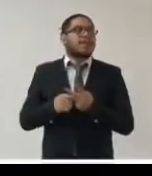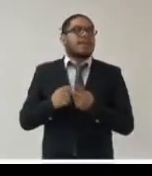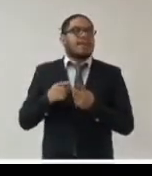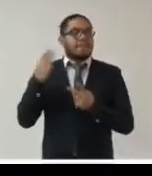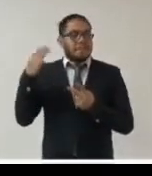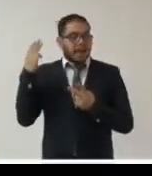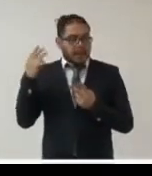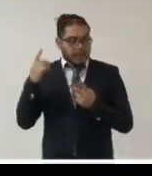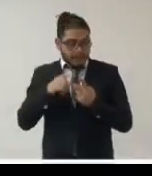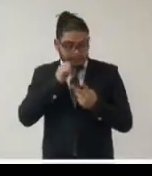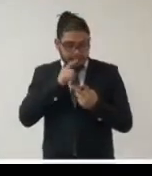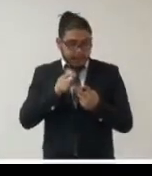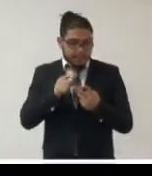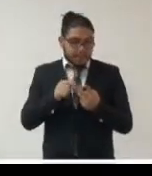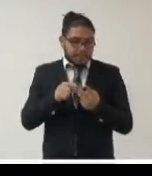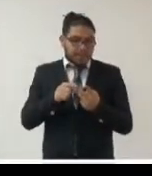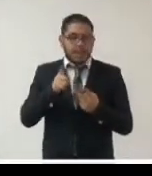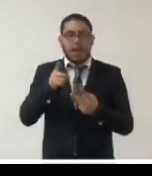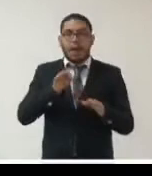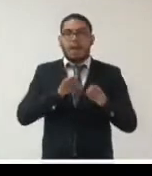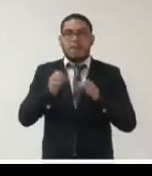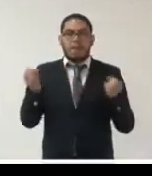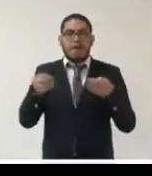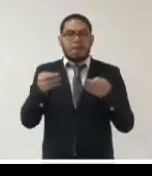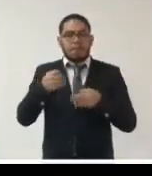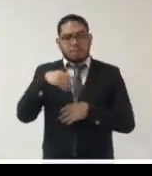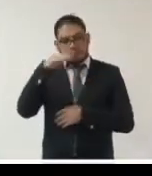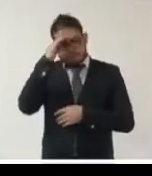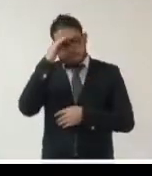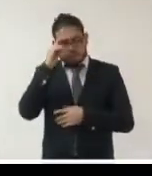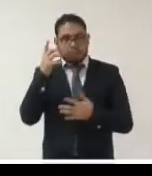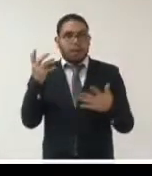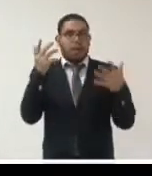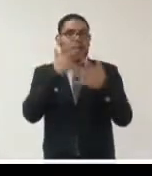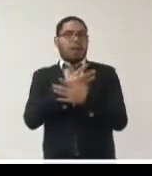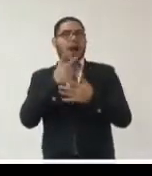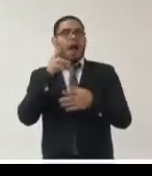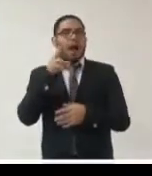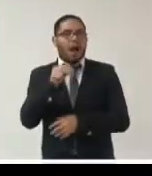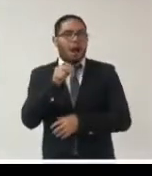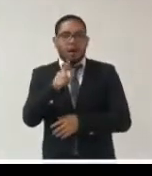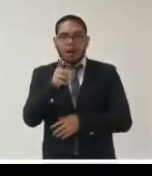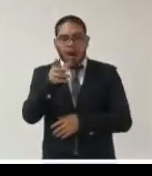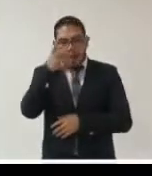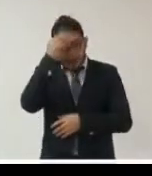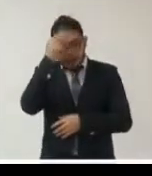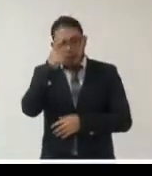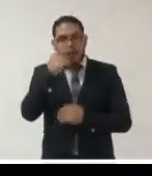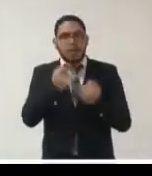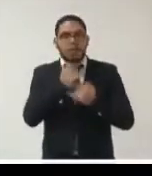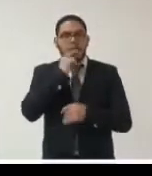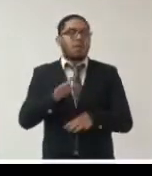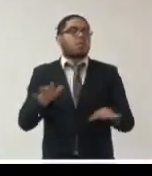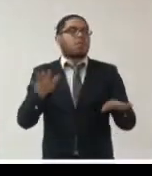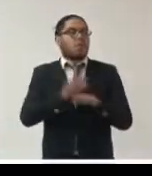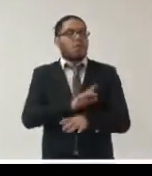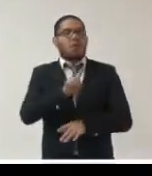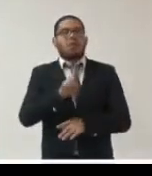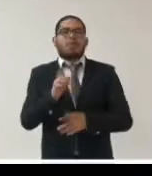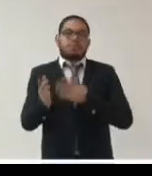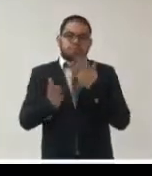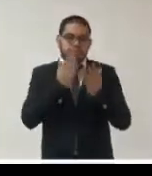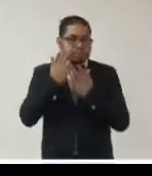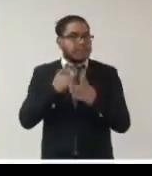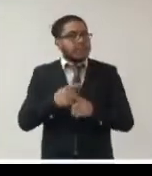a regresar a las oficinas a trabajar en físico y nos dimos cuenta que no que tenemos que aprender a trabajar diferente a estudiar